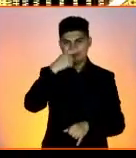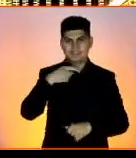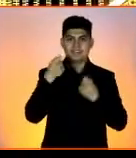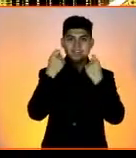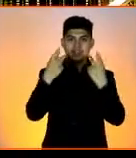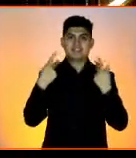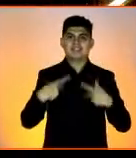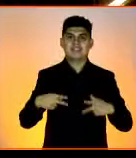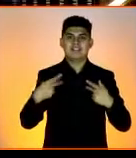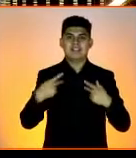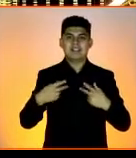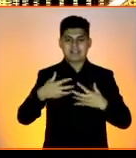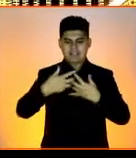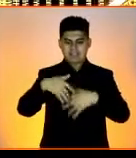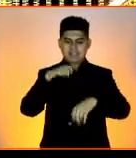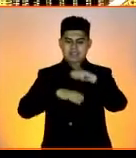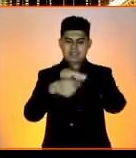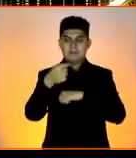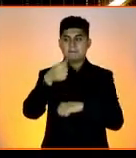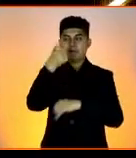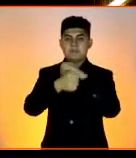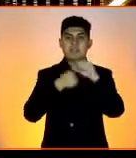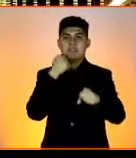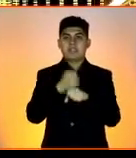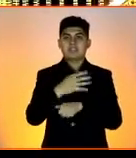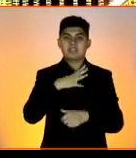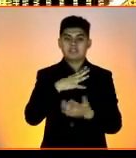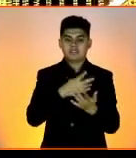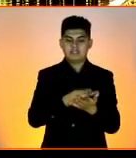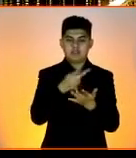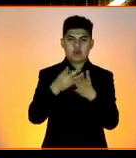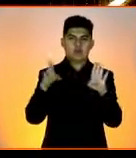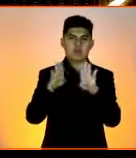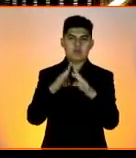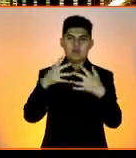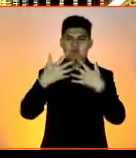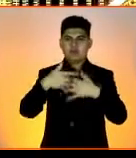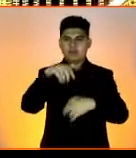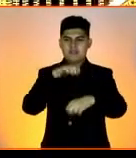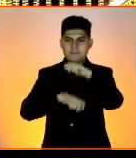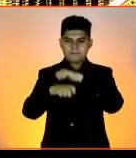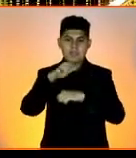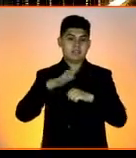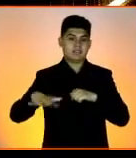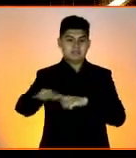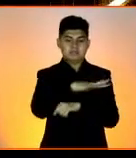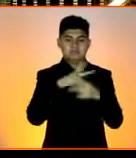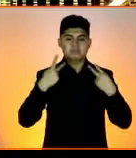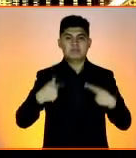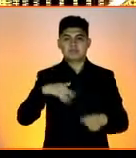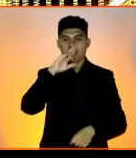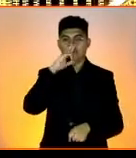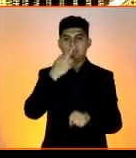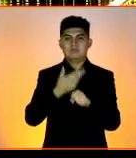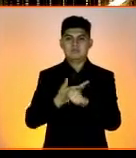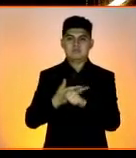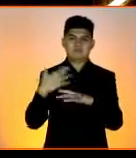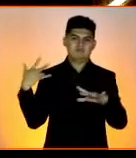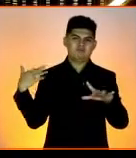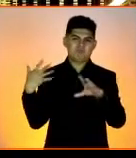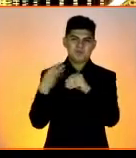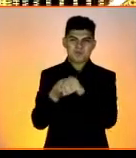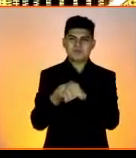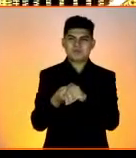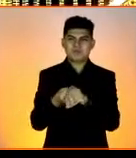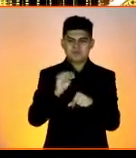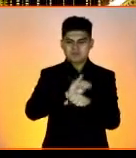empresas que por primer año han obtenido el distintivo como empresa socialmente responsable. Esta pandemia ha llevado a la